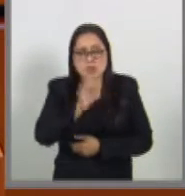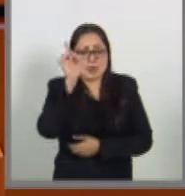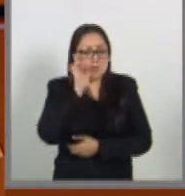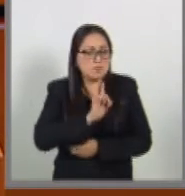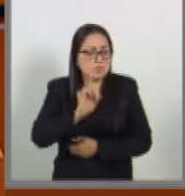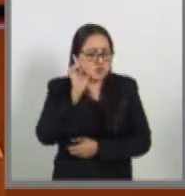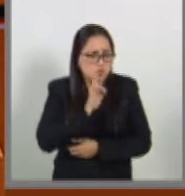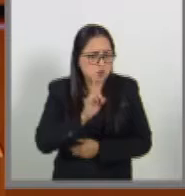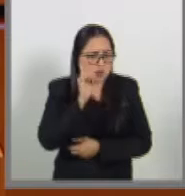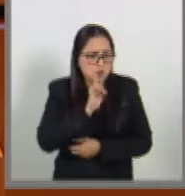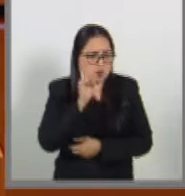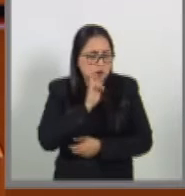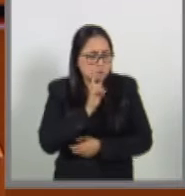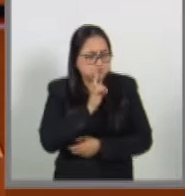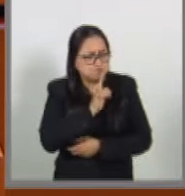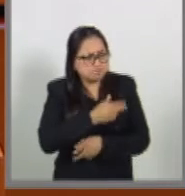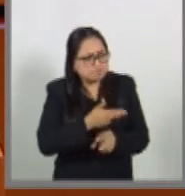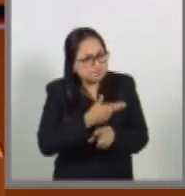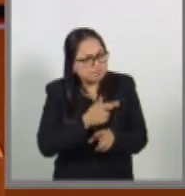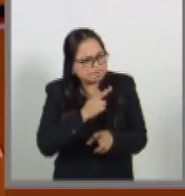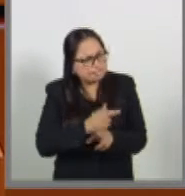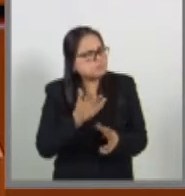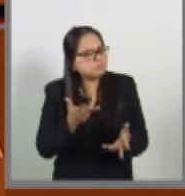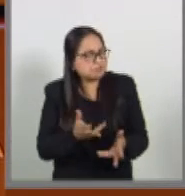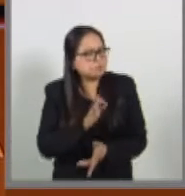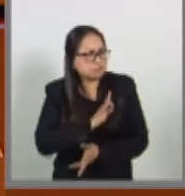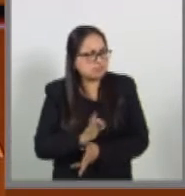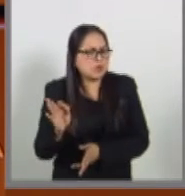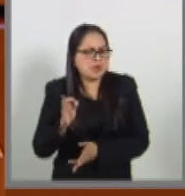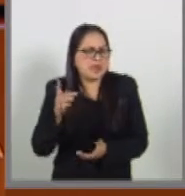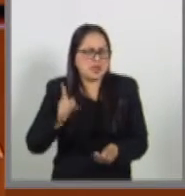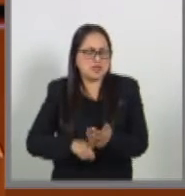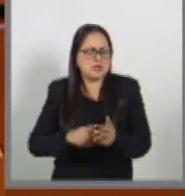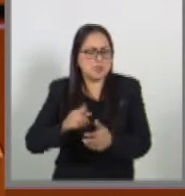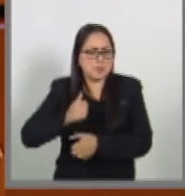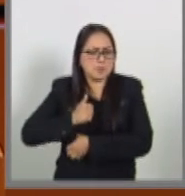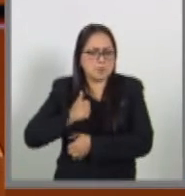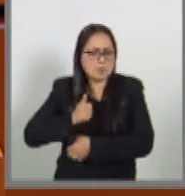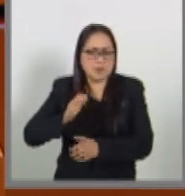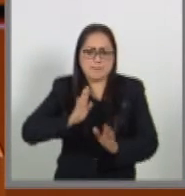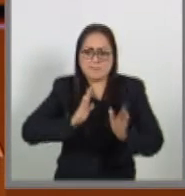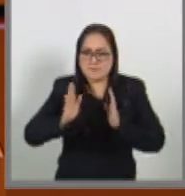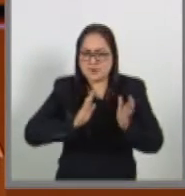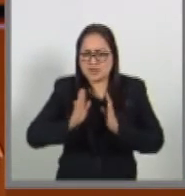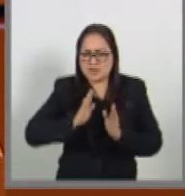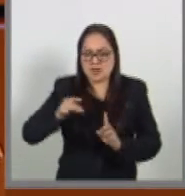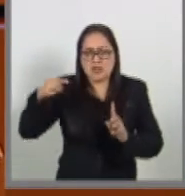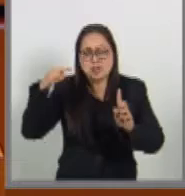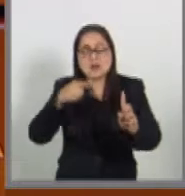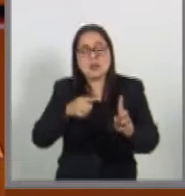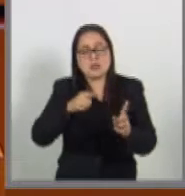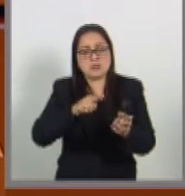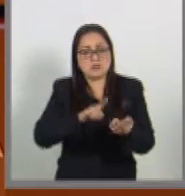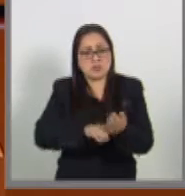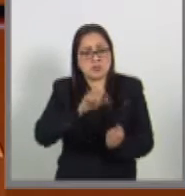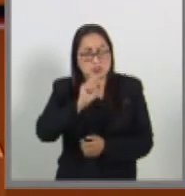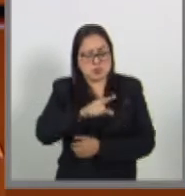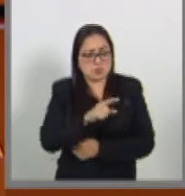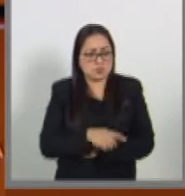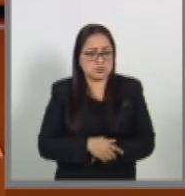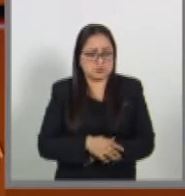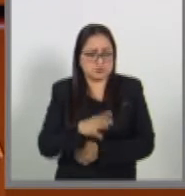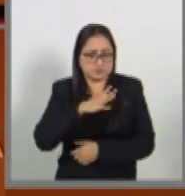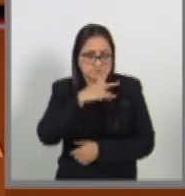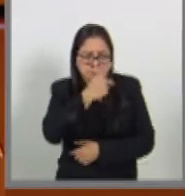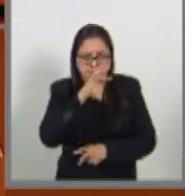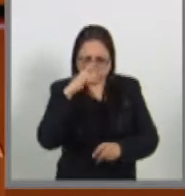resolver, particularmente en las Fuerzas Armadas, también la característica de la responsabilidad que